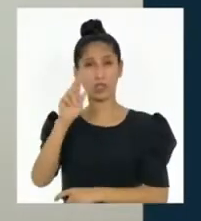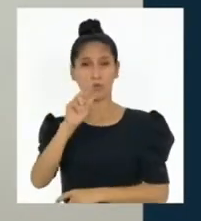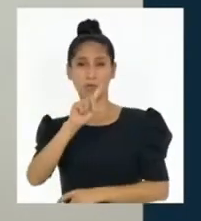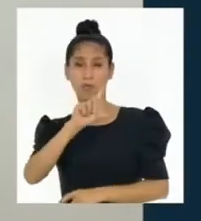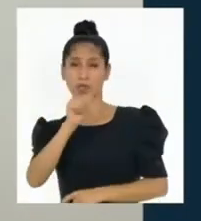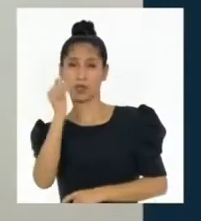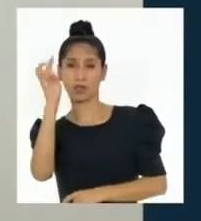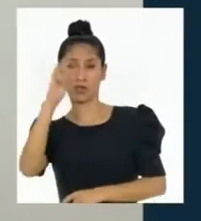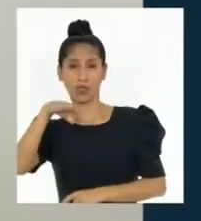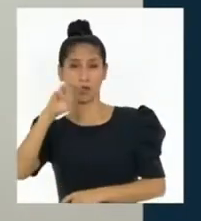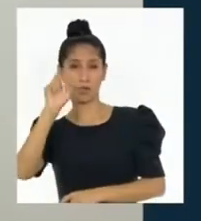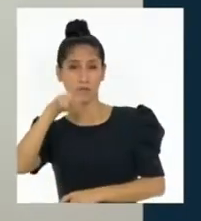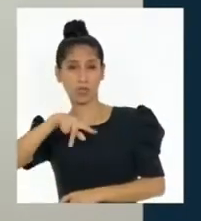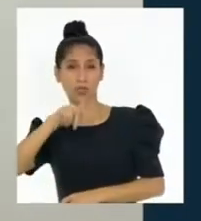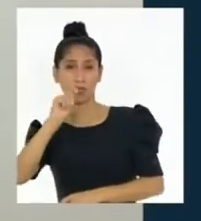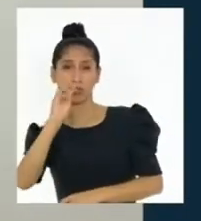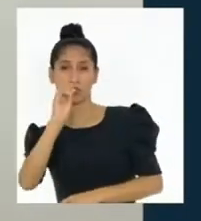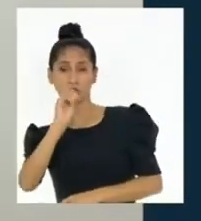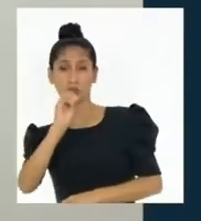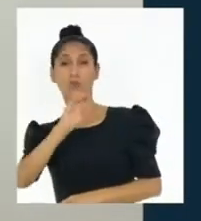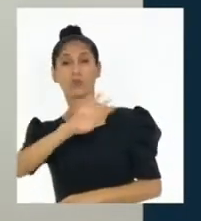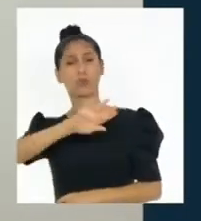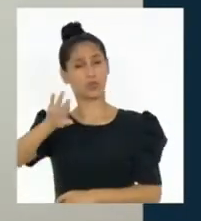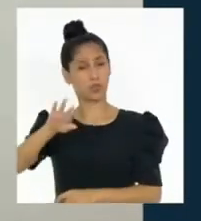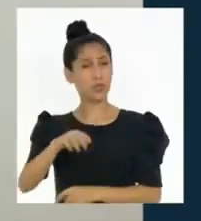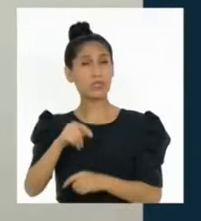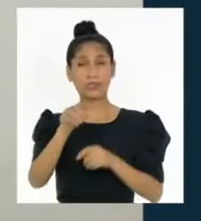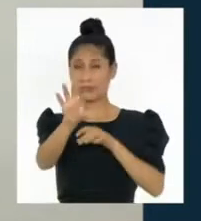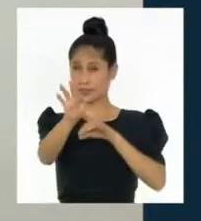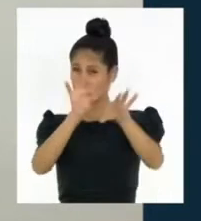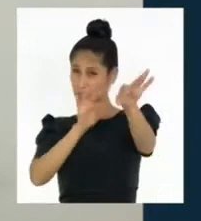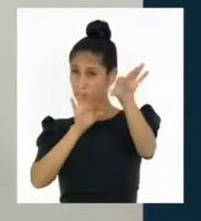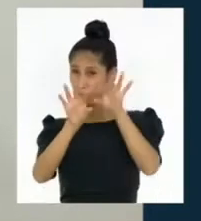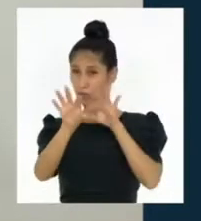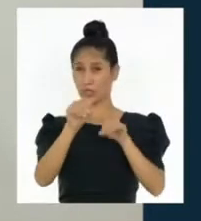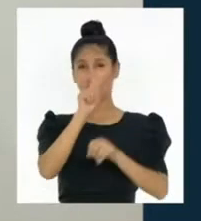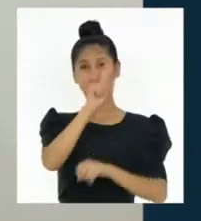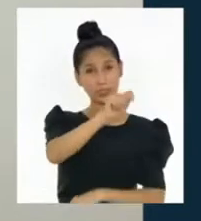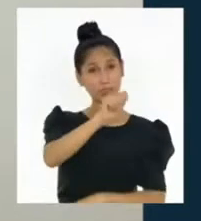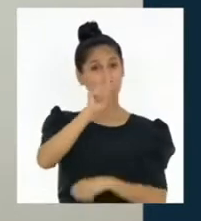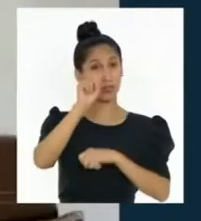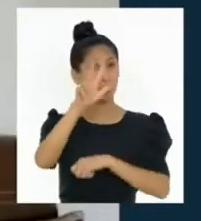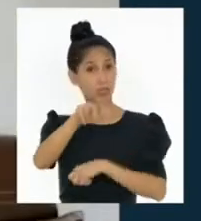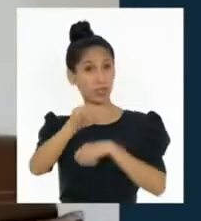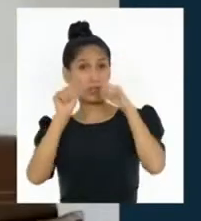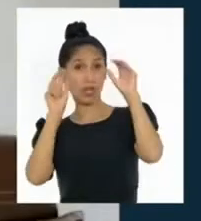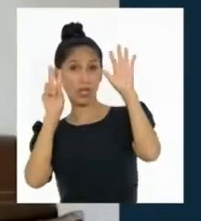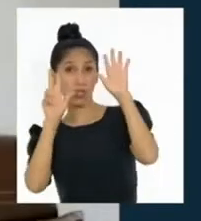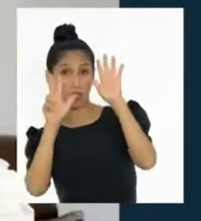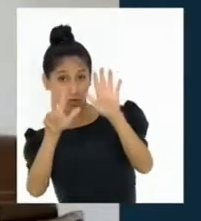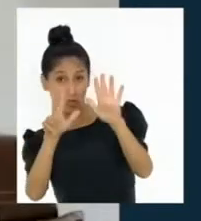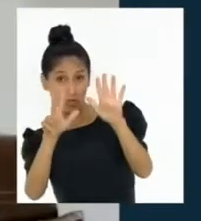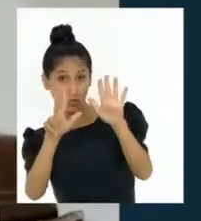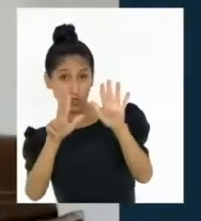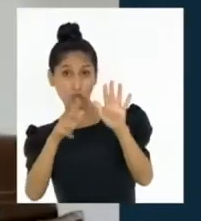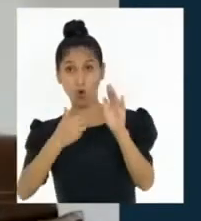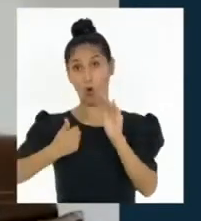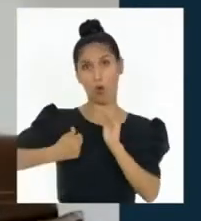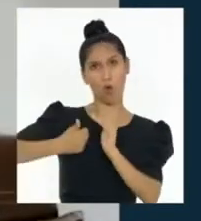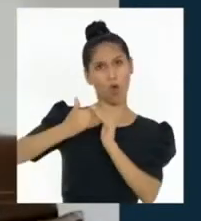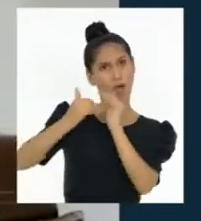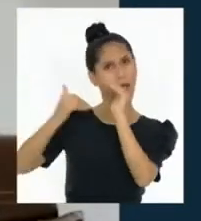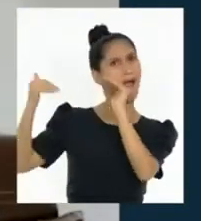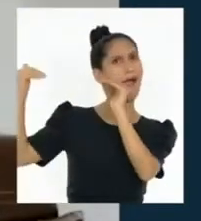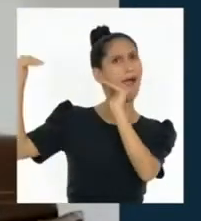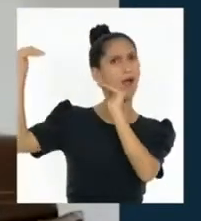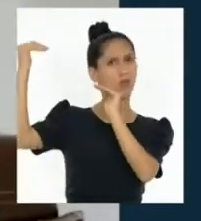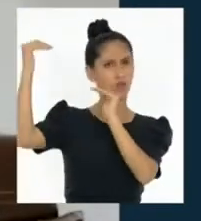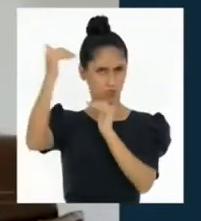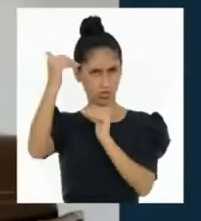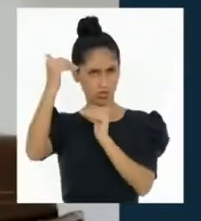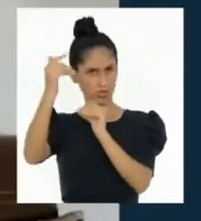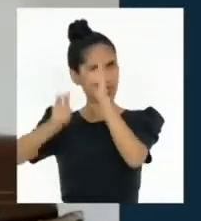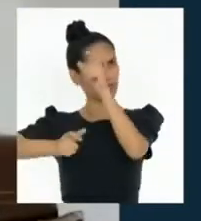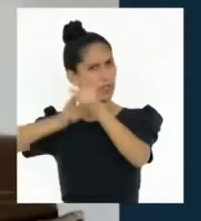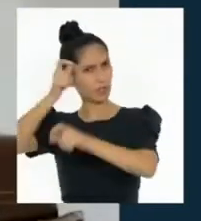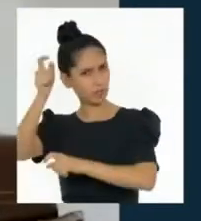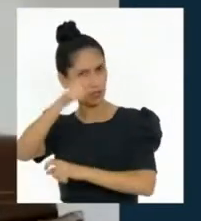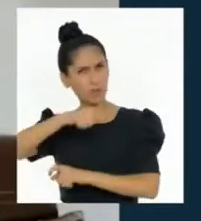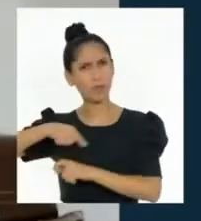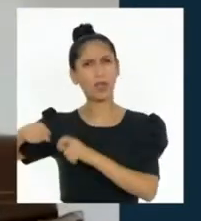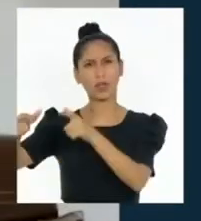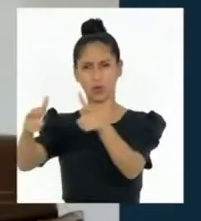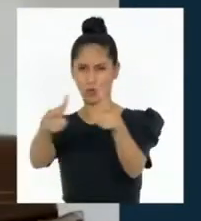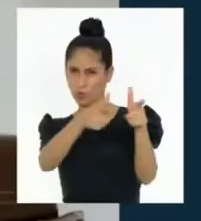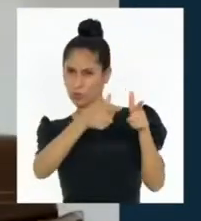escogen las 138 autoridades para el país. Nosotros tenemos tres autoridades que es el presidente, sus